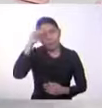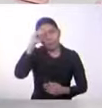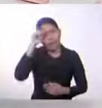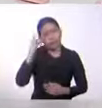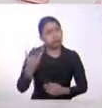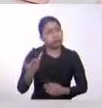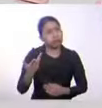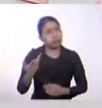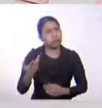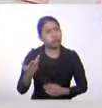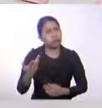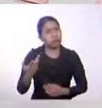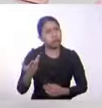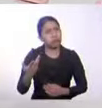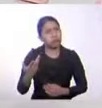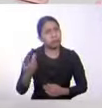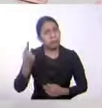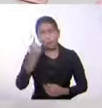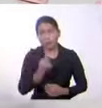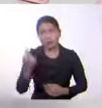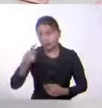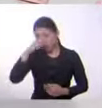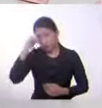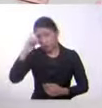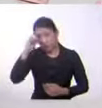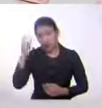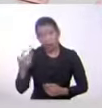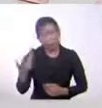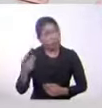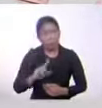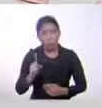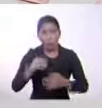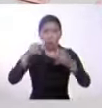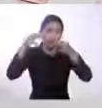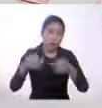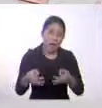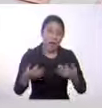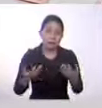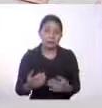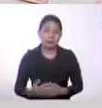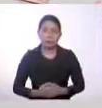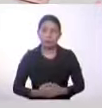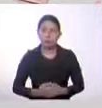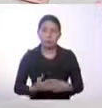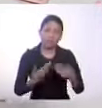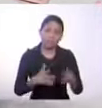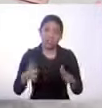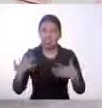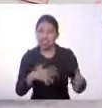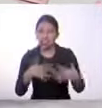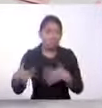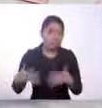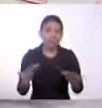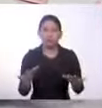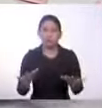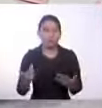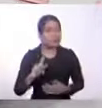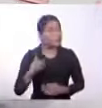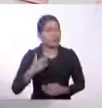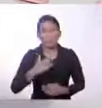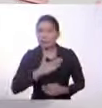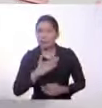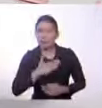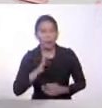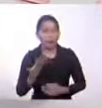por ejemplo, personas en su empleo, o personas que hacen diferentes actividades laborales, pero no tienen servicios